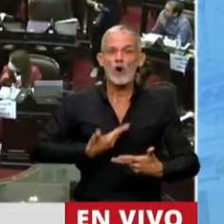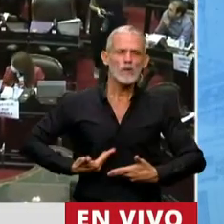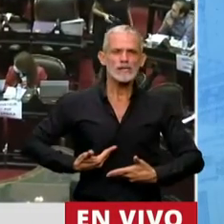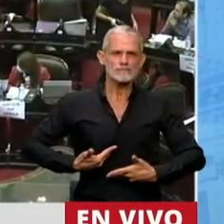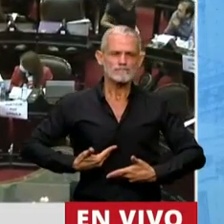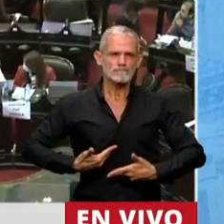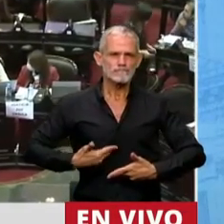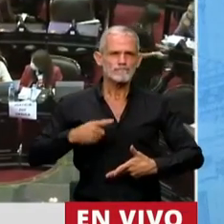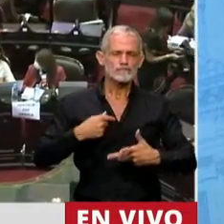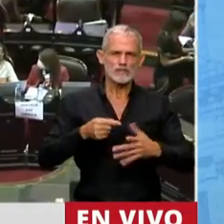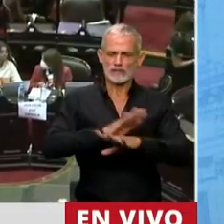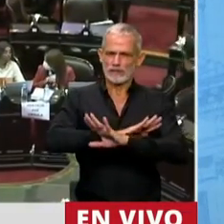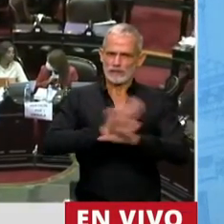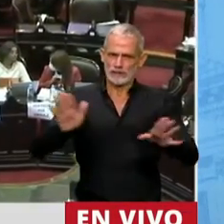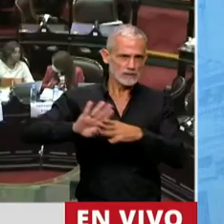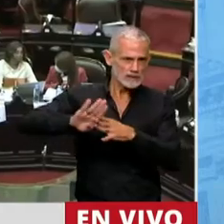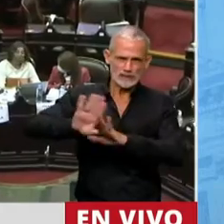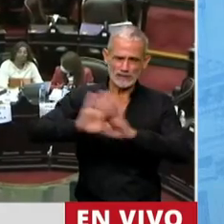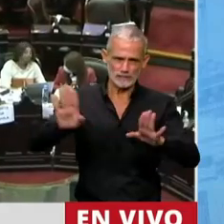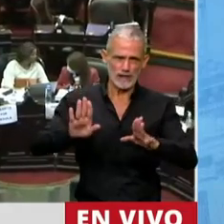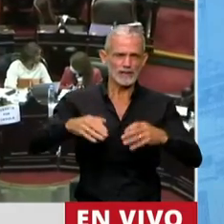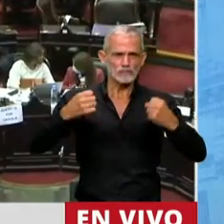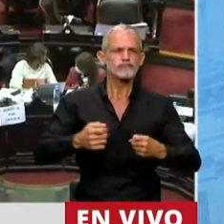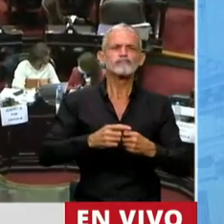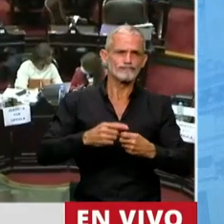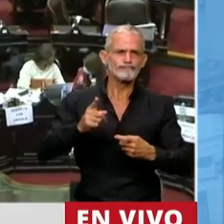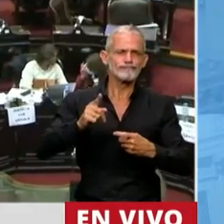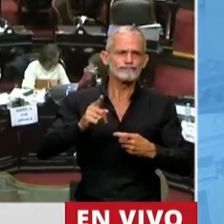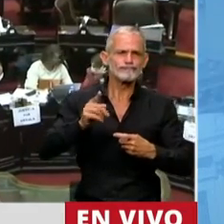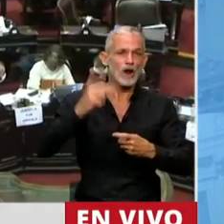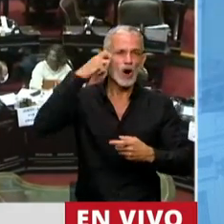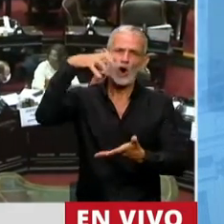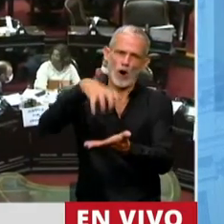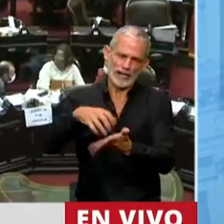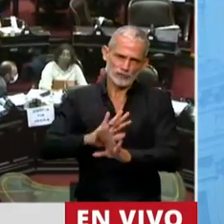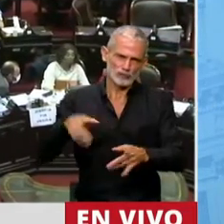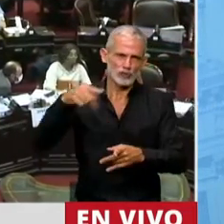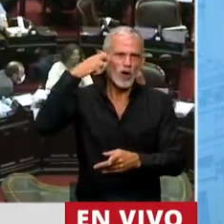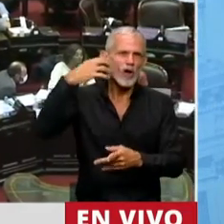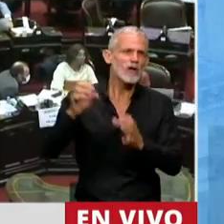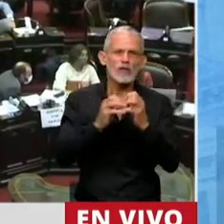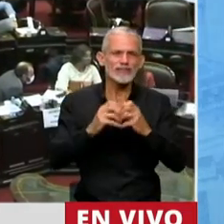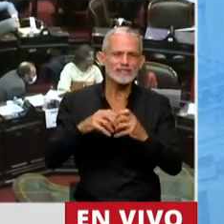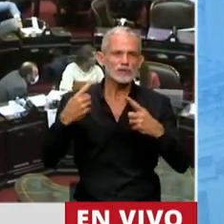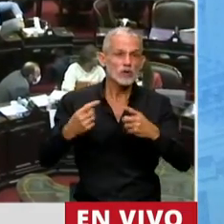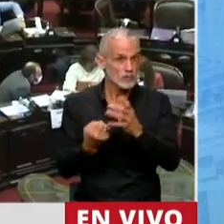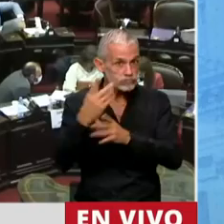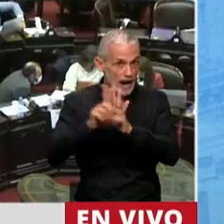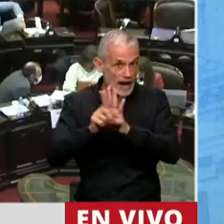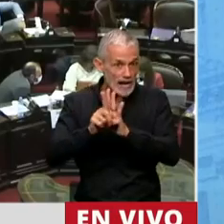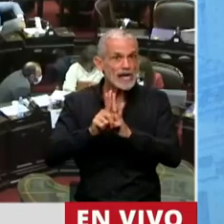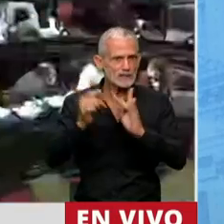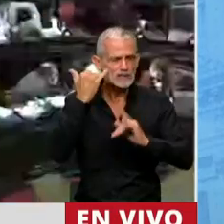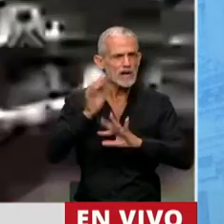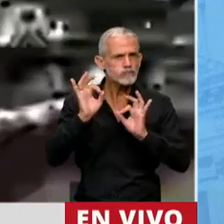tomó el toro por las astas, y en ese sentido dio la participación que le corresponde al Congreso, y de esa participación surgieron leyes que también fueron